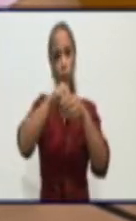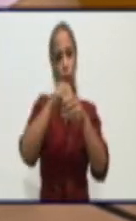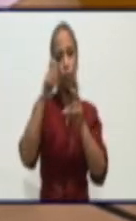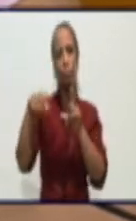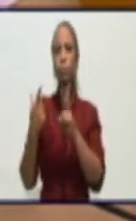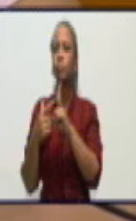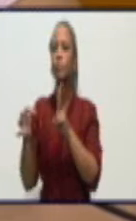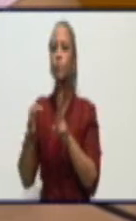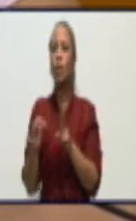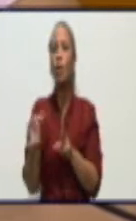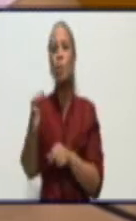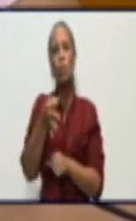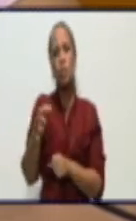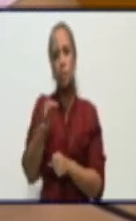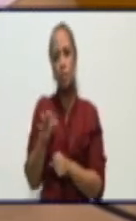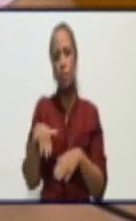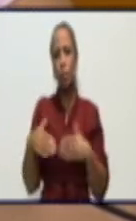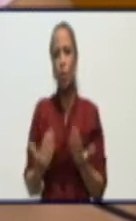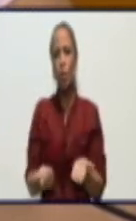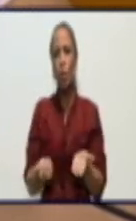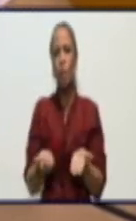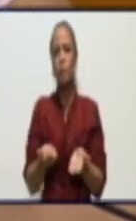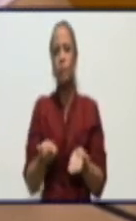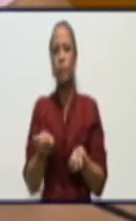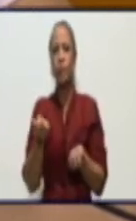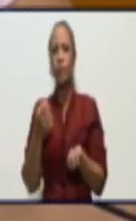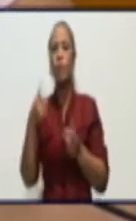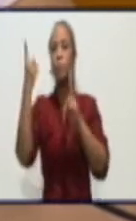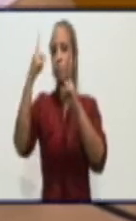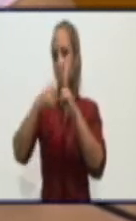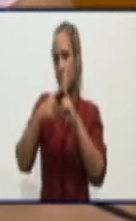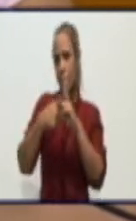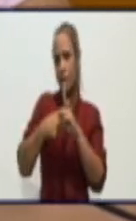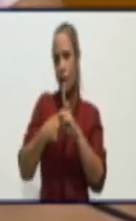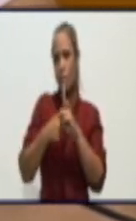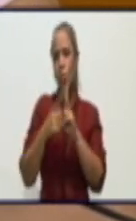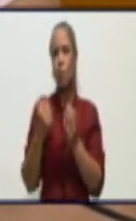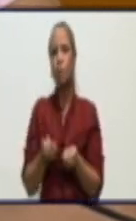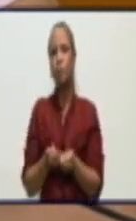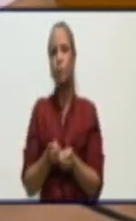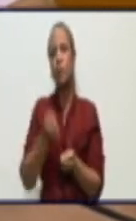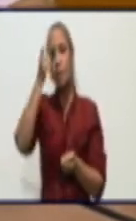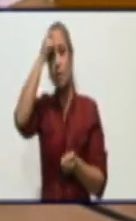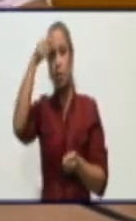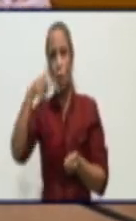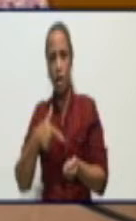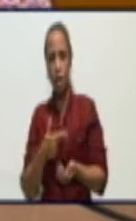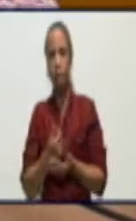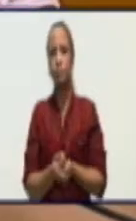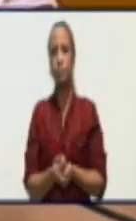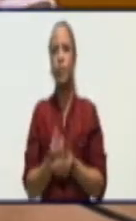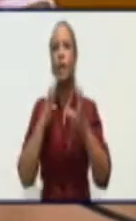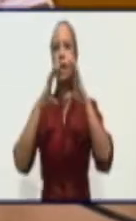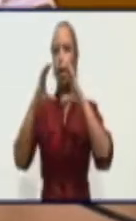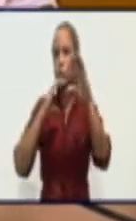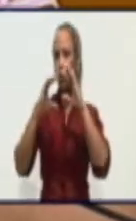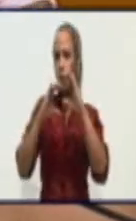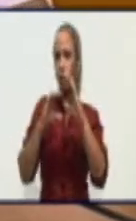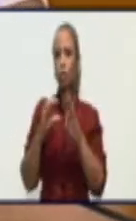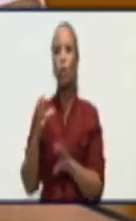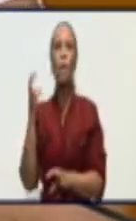Los municipios que reportan estos casos, el municipio de Bayamo, municipios de Iguaní, Cautocristo,